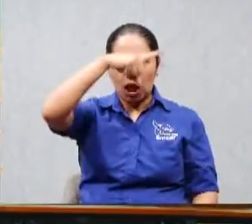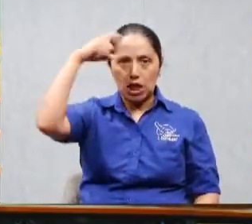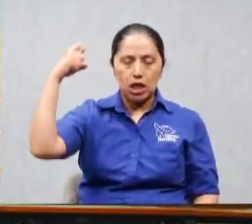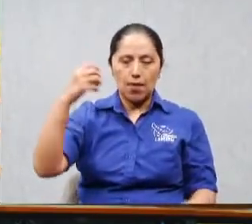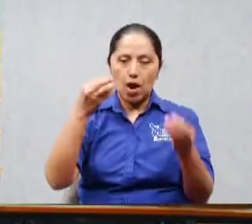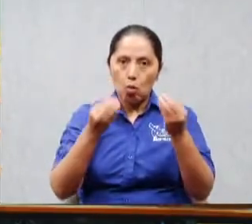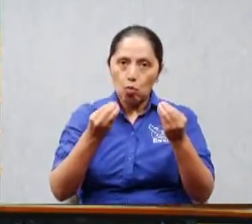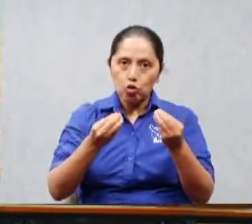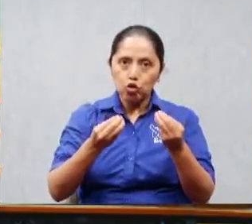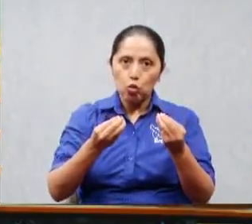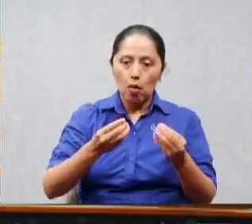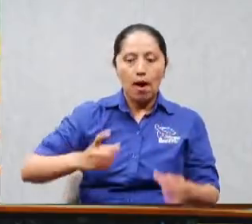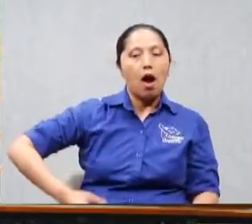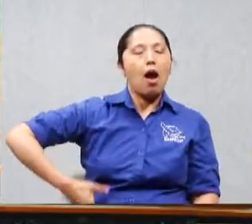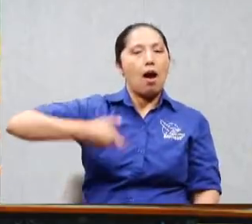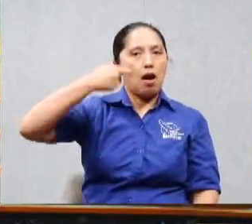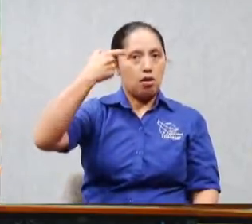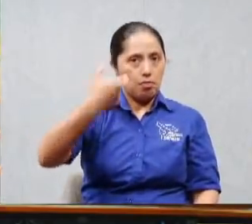nada